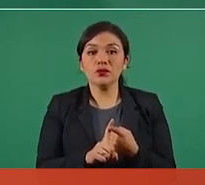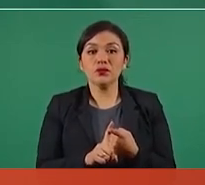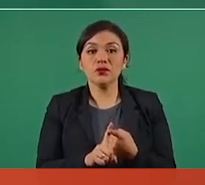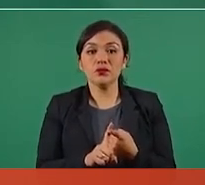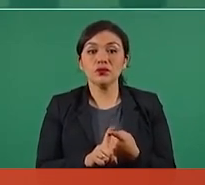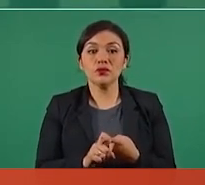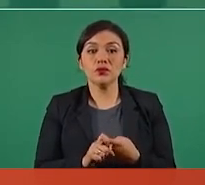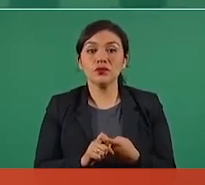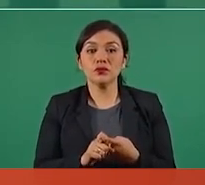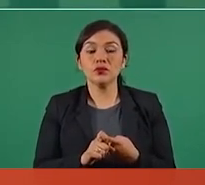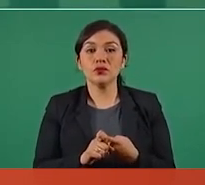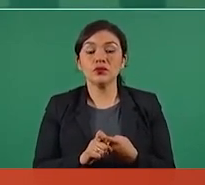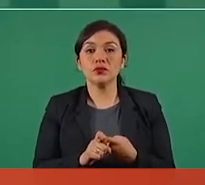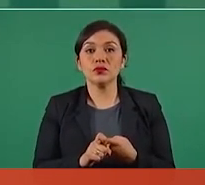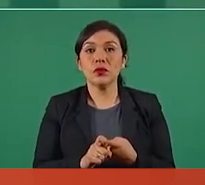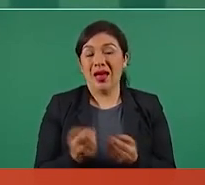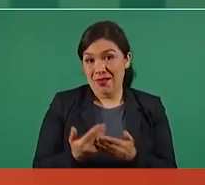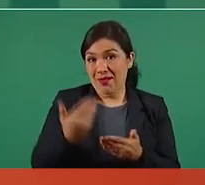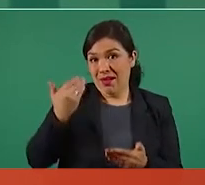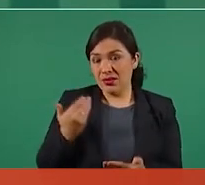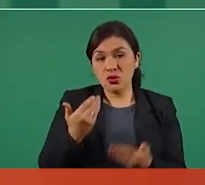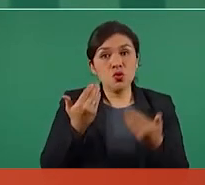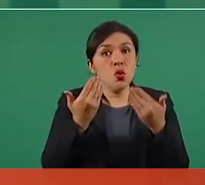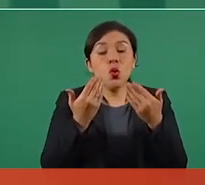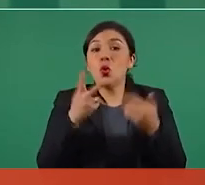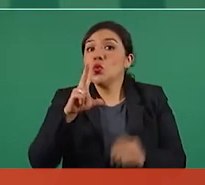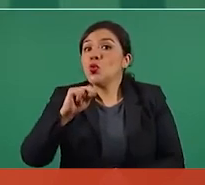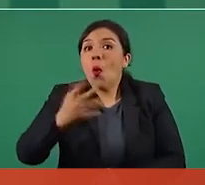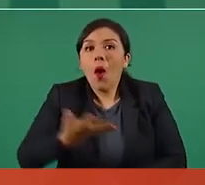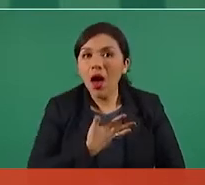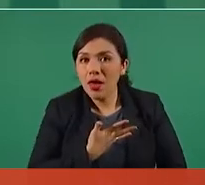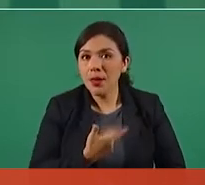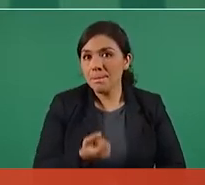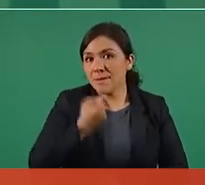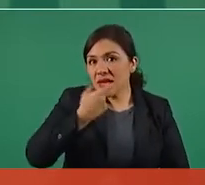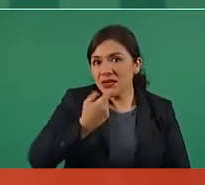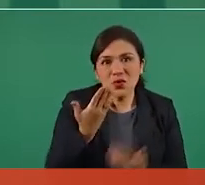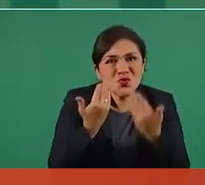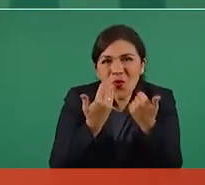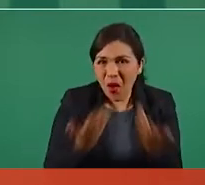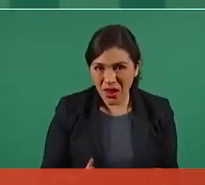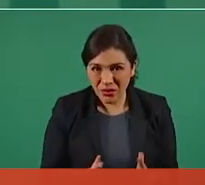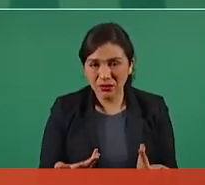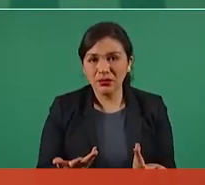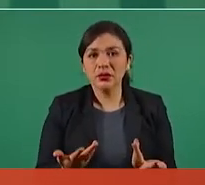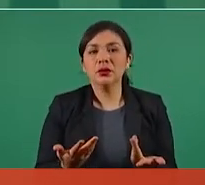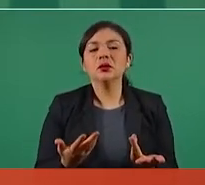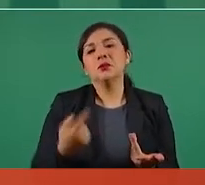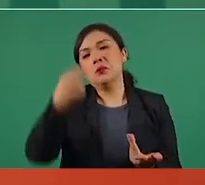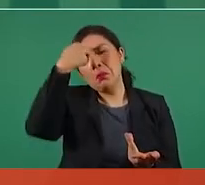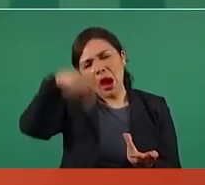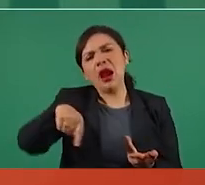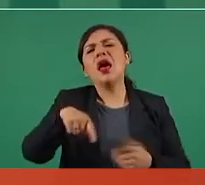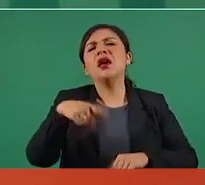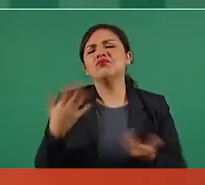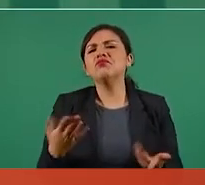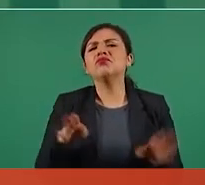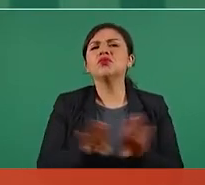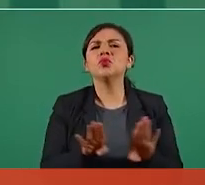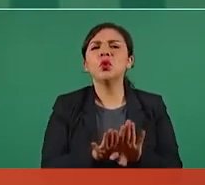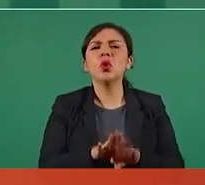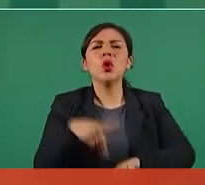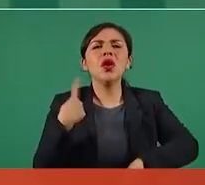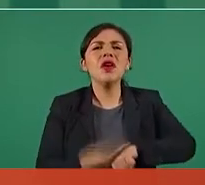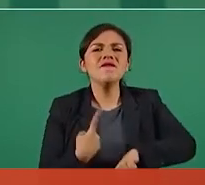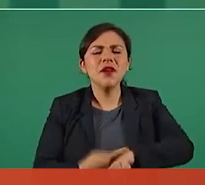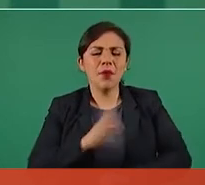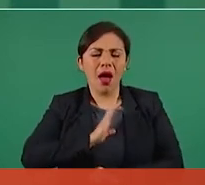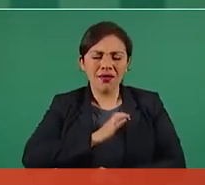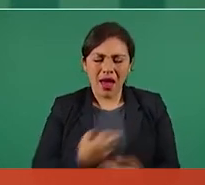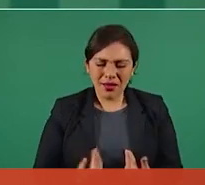salí